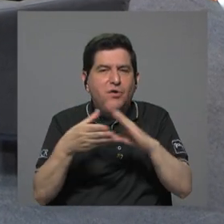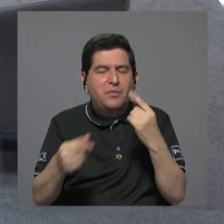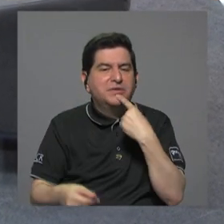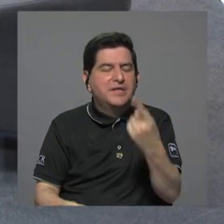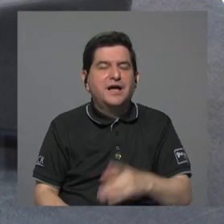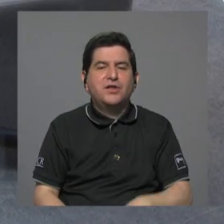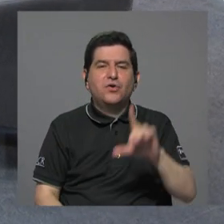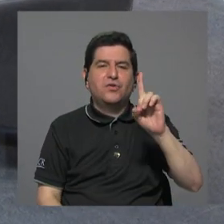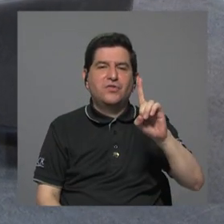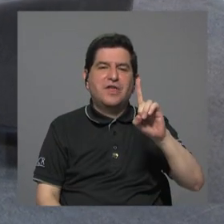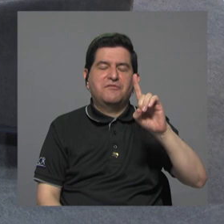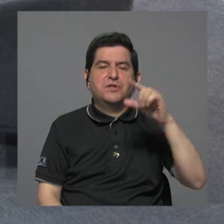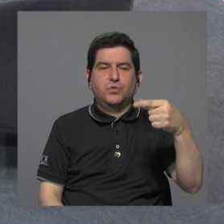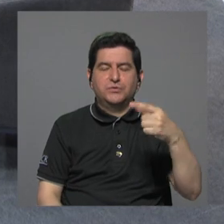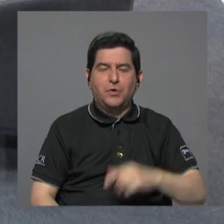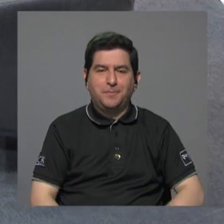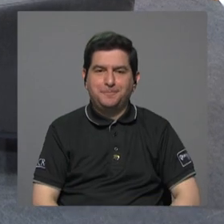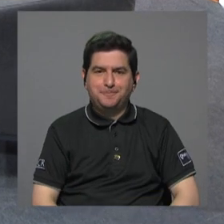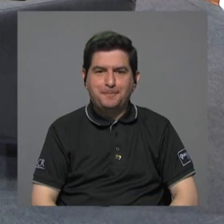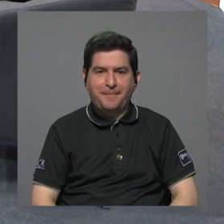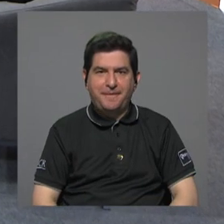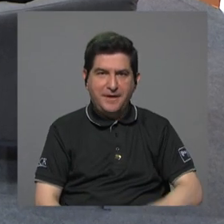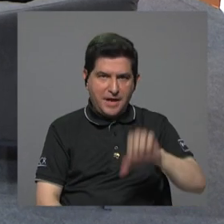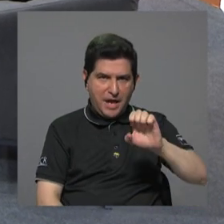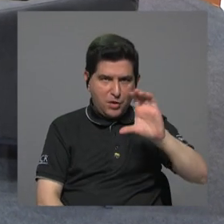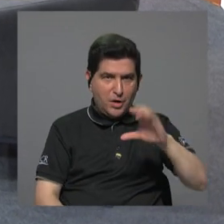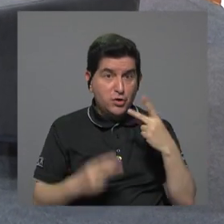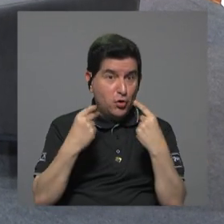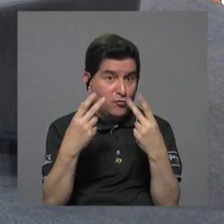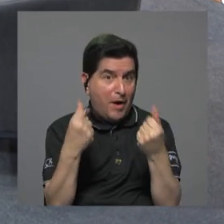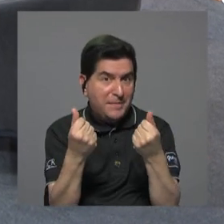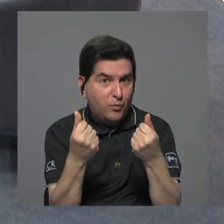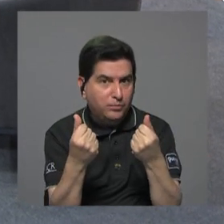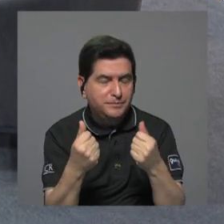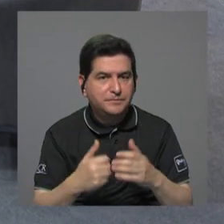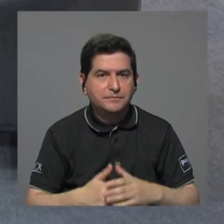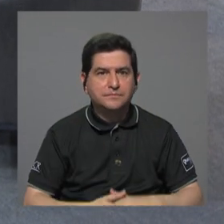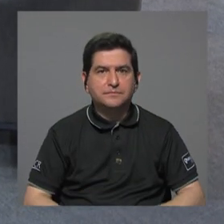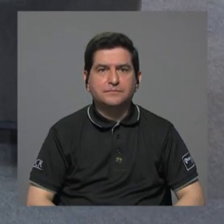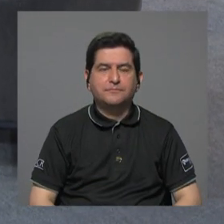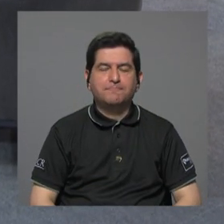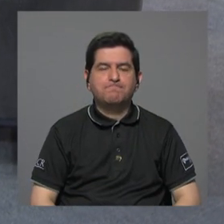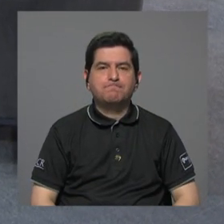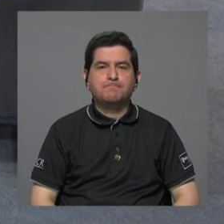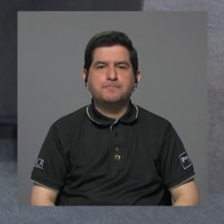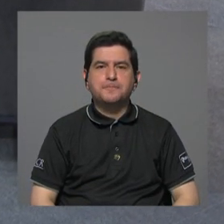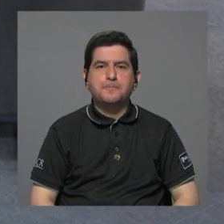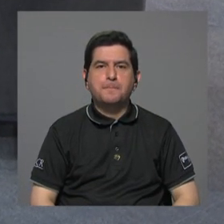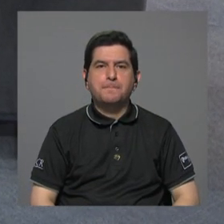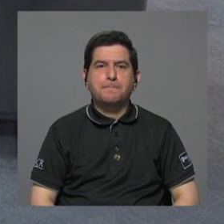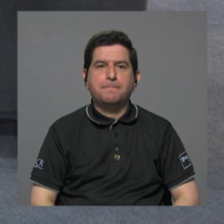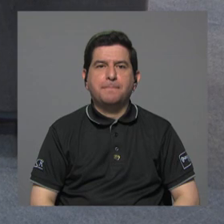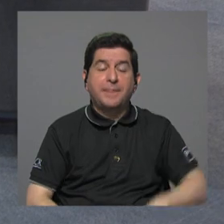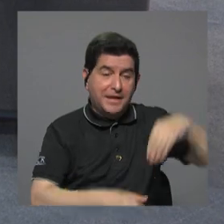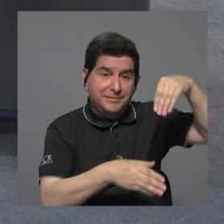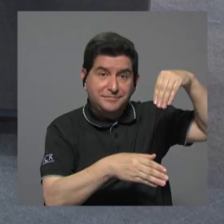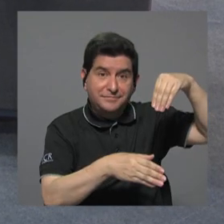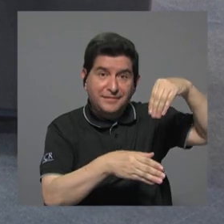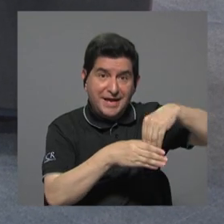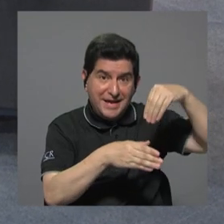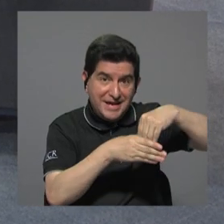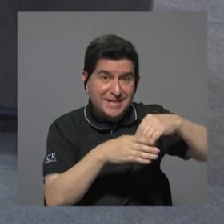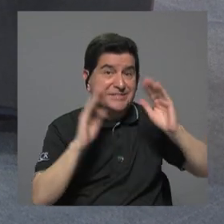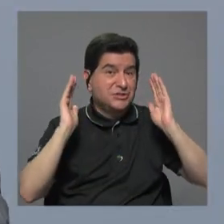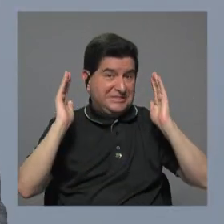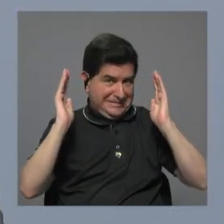que dijo don David don Eduardo muy rápidamente por favor sin duda alguna los ingresos los grandes